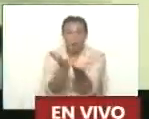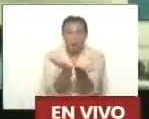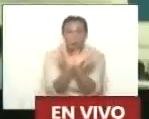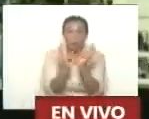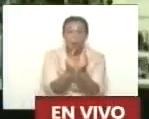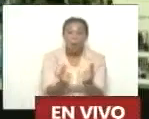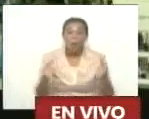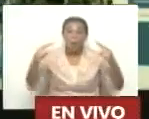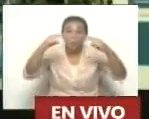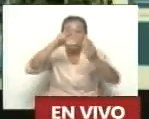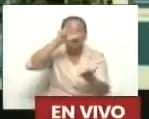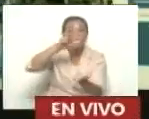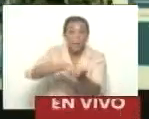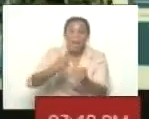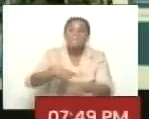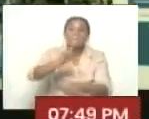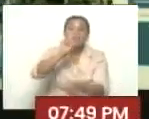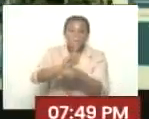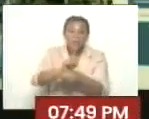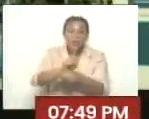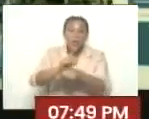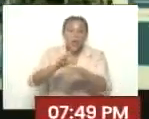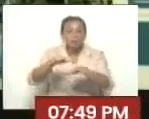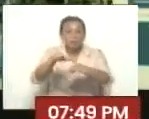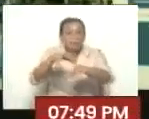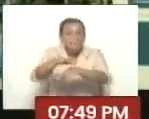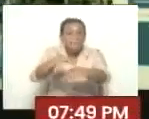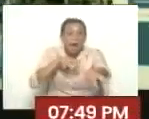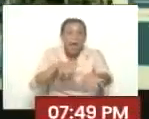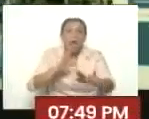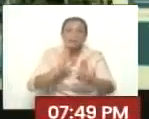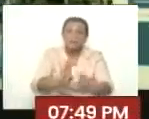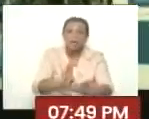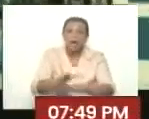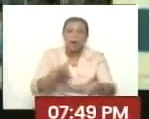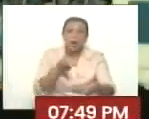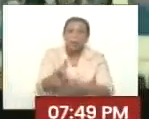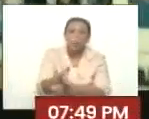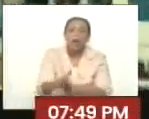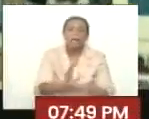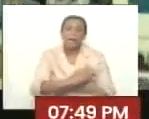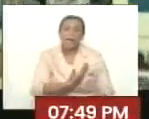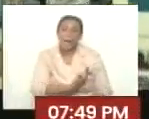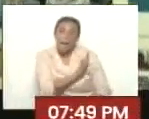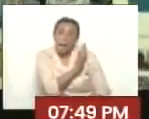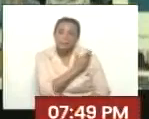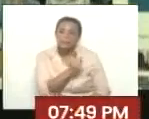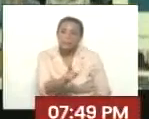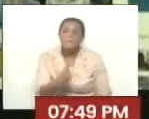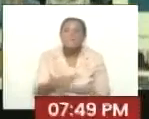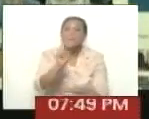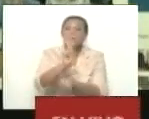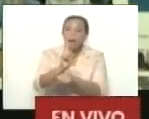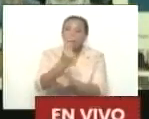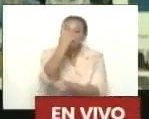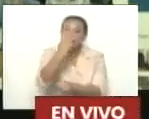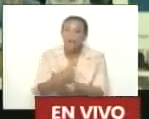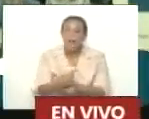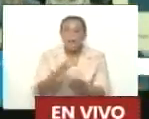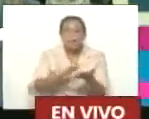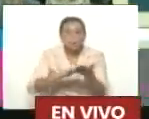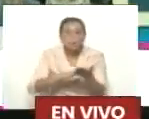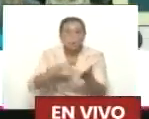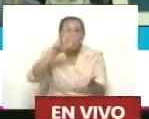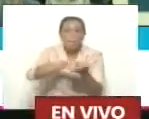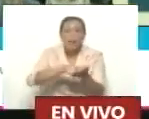ONU aprueba por primera vez un llamamiento al alto al fuego en Gaza. Hay que decir que la resolución se